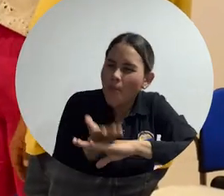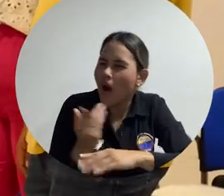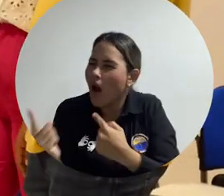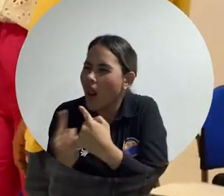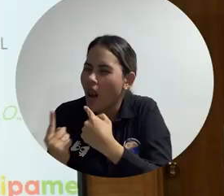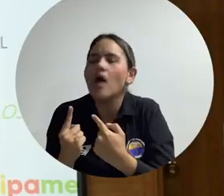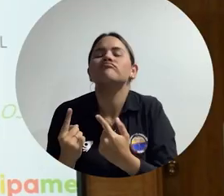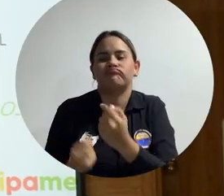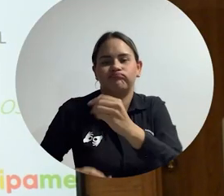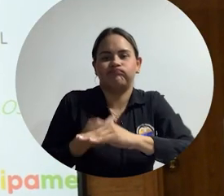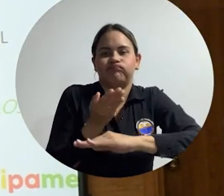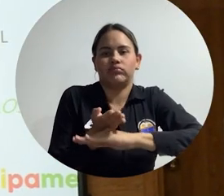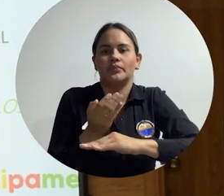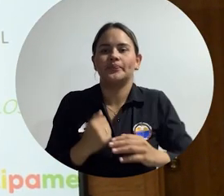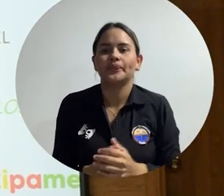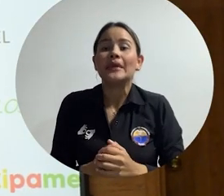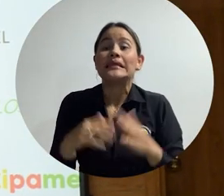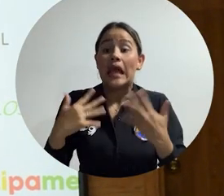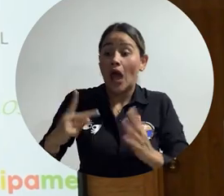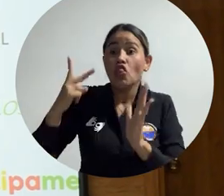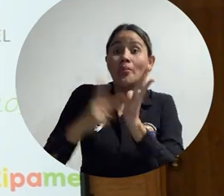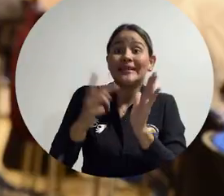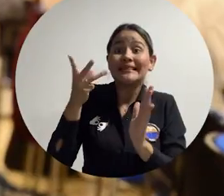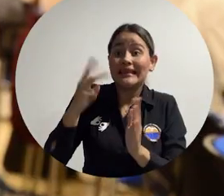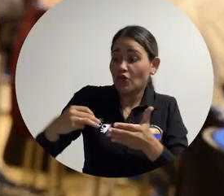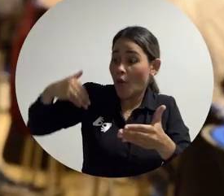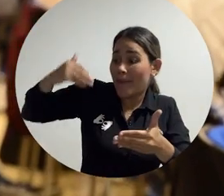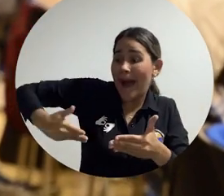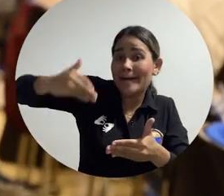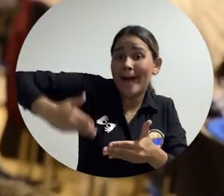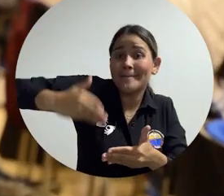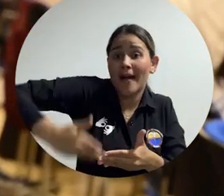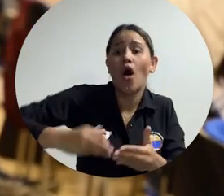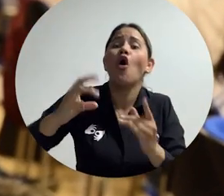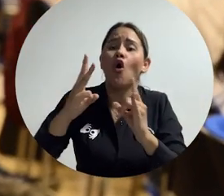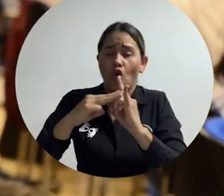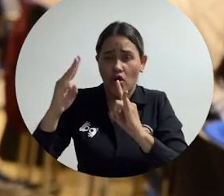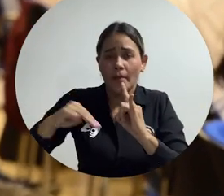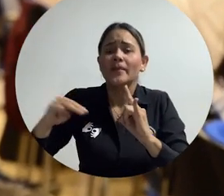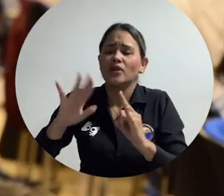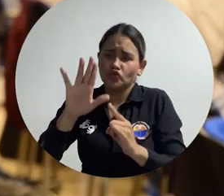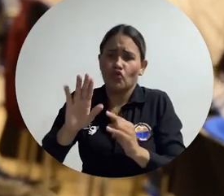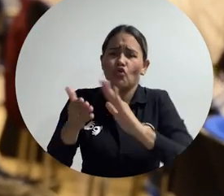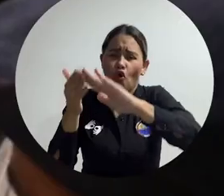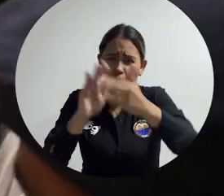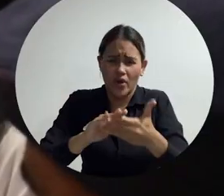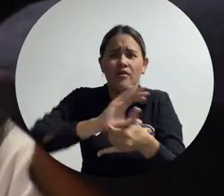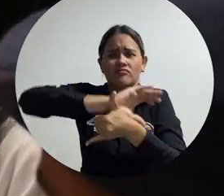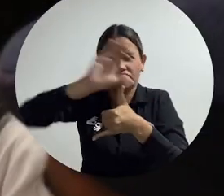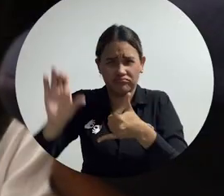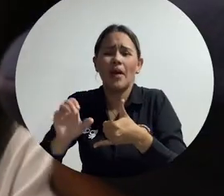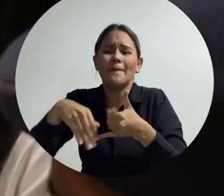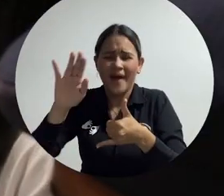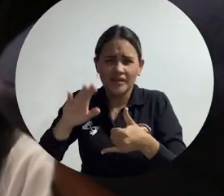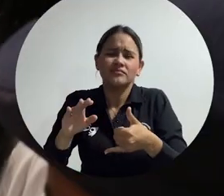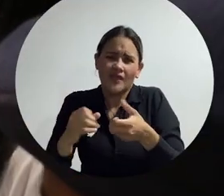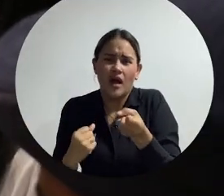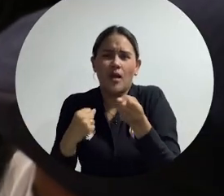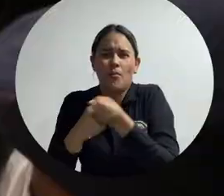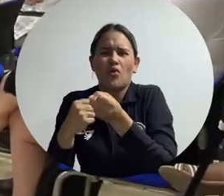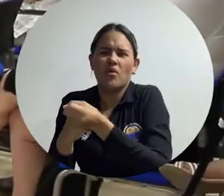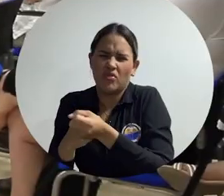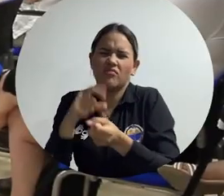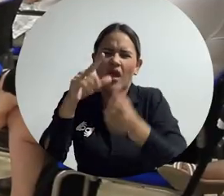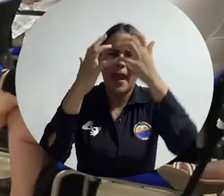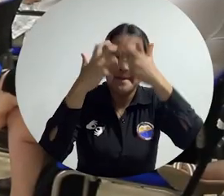sindicalistas en las negociaciones con la empresa. Desde 2018, Unimagdalena acompaña a comunidades de la región Caribe ante cierres de